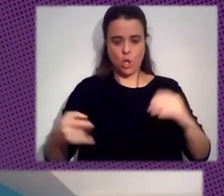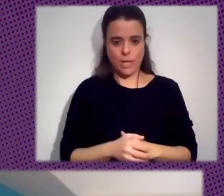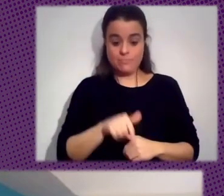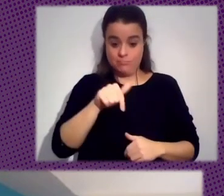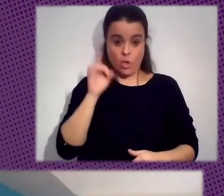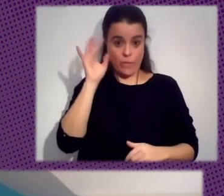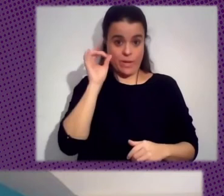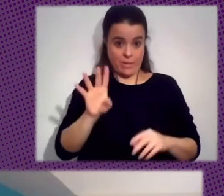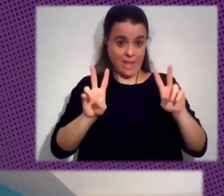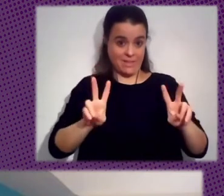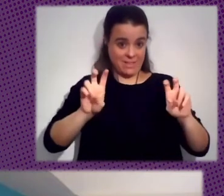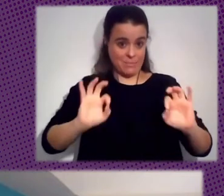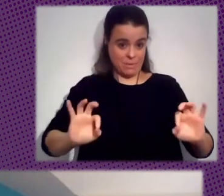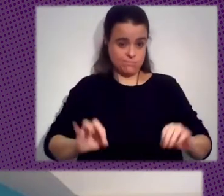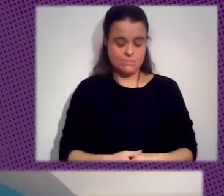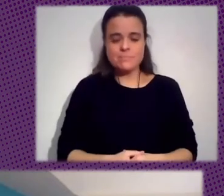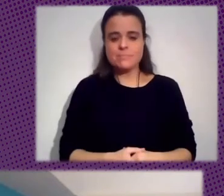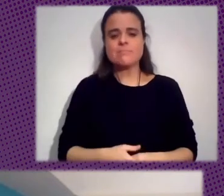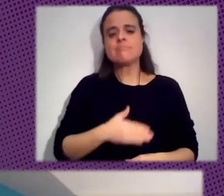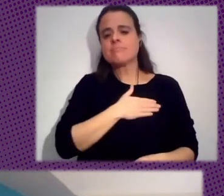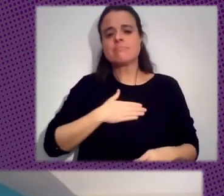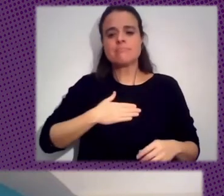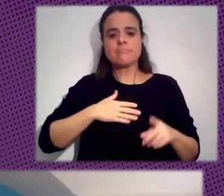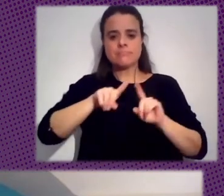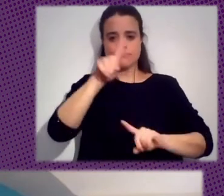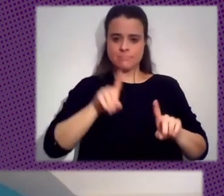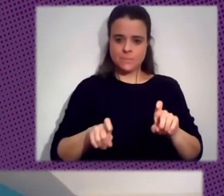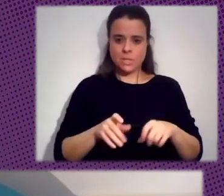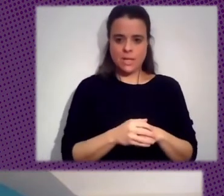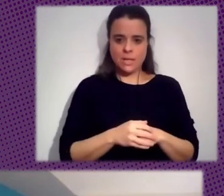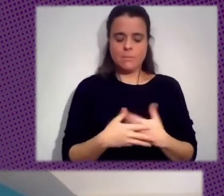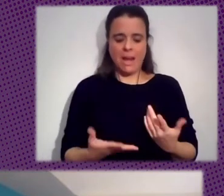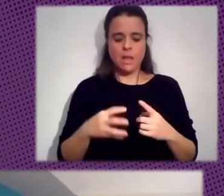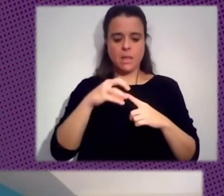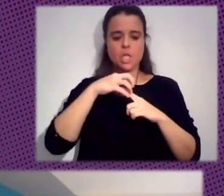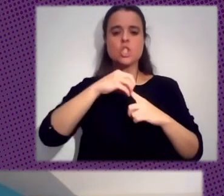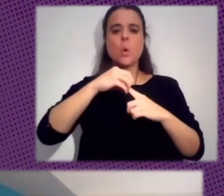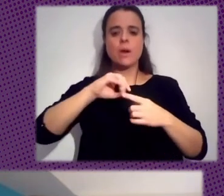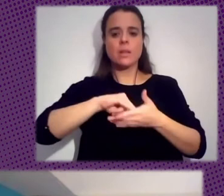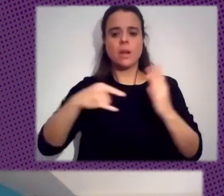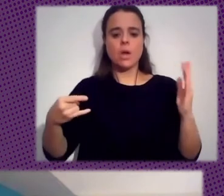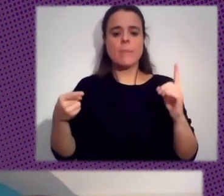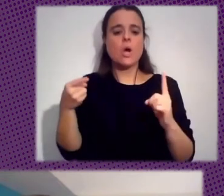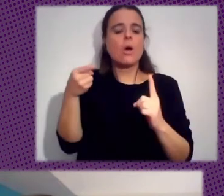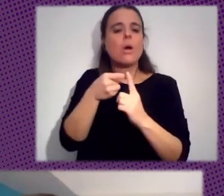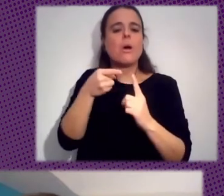Sobre Ese Tema Y Aquí Quiero Preguntar Bueno Ok Soberanía Tecnológica Pero Para Quién Si